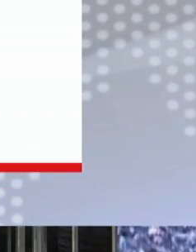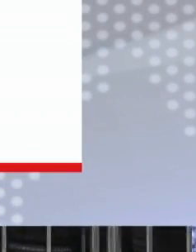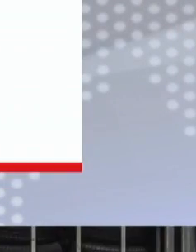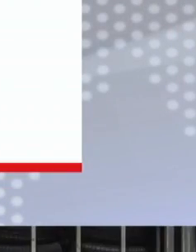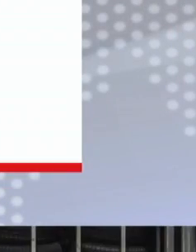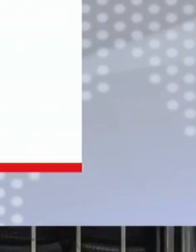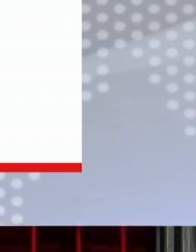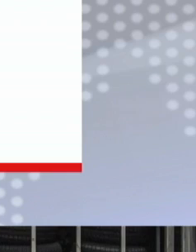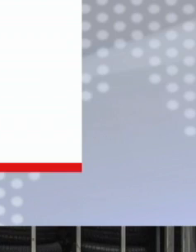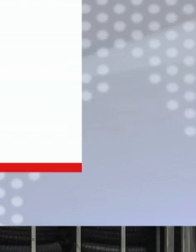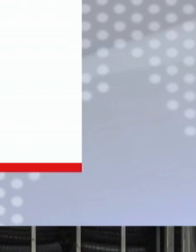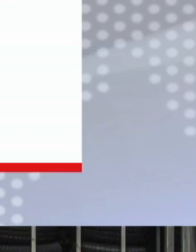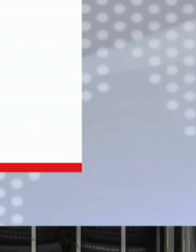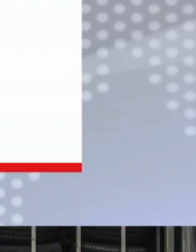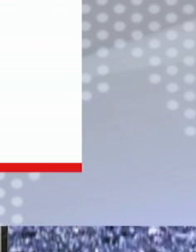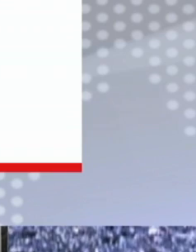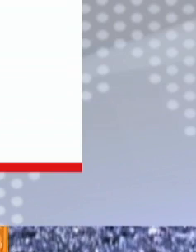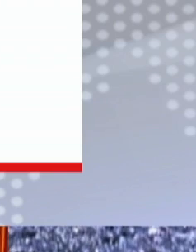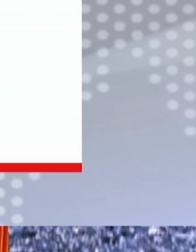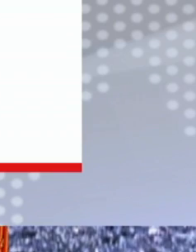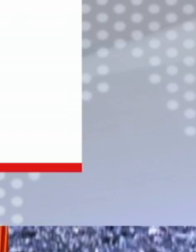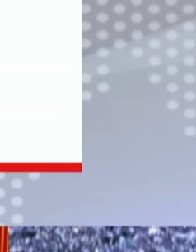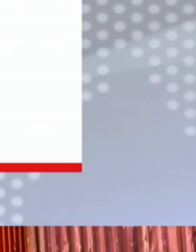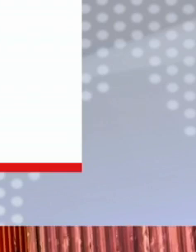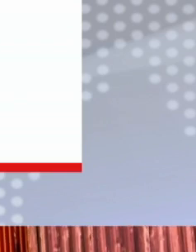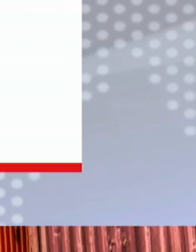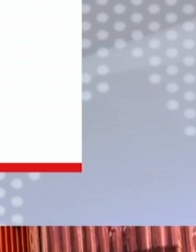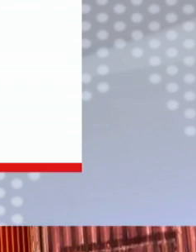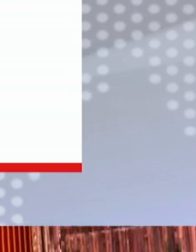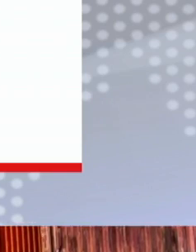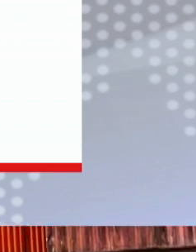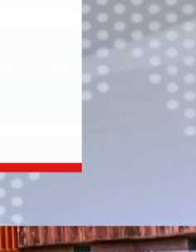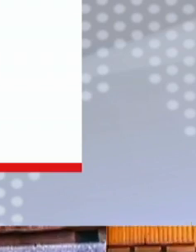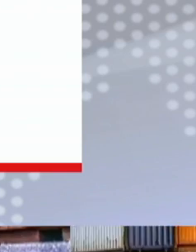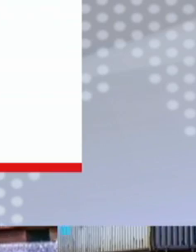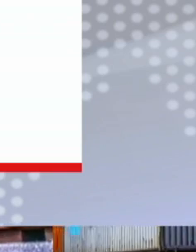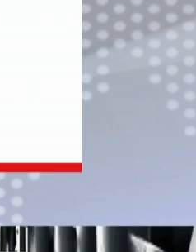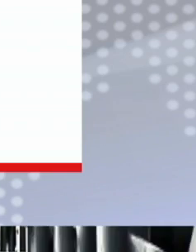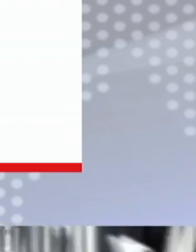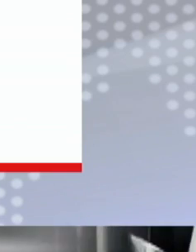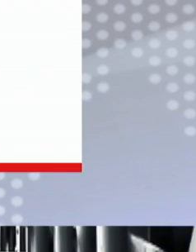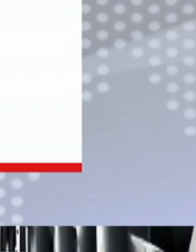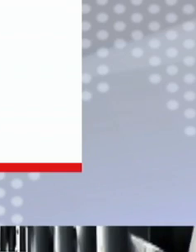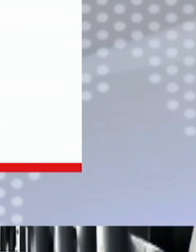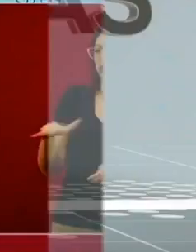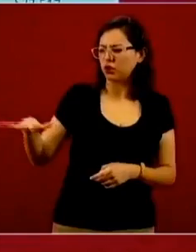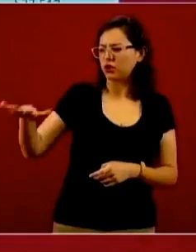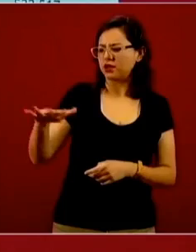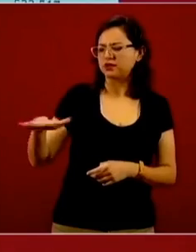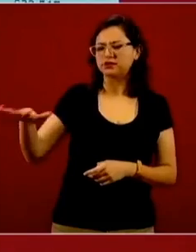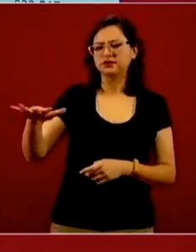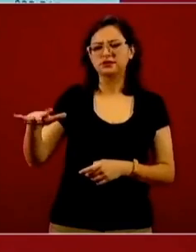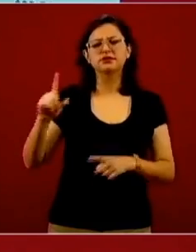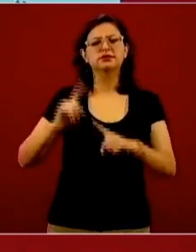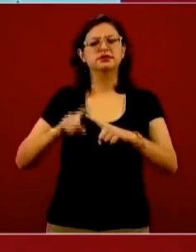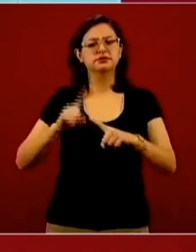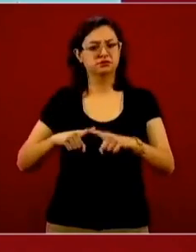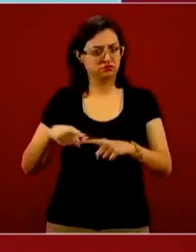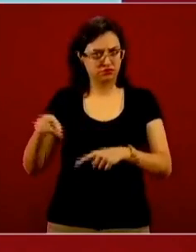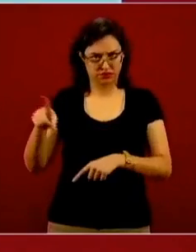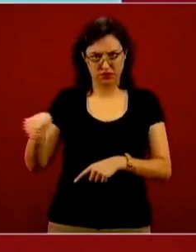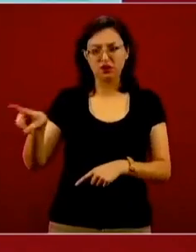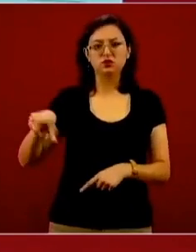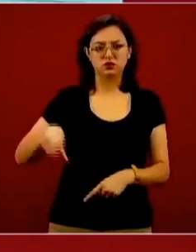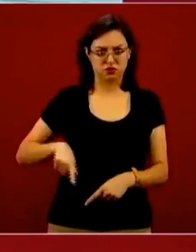comentando, ahí vemos en pantalla lo que publicó previo a la mañanera, en estos momentos está comentando que el